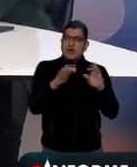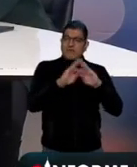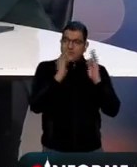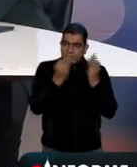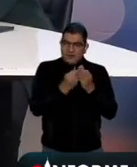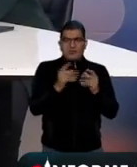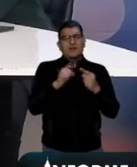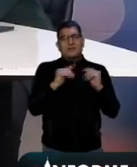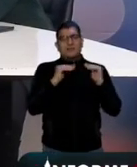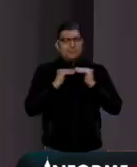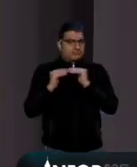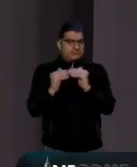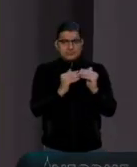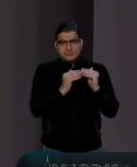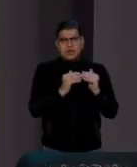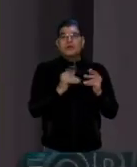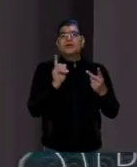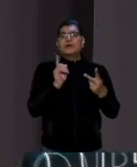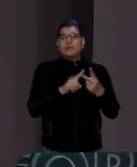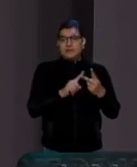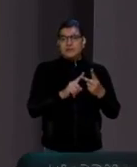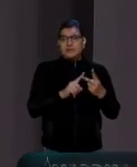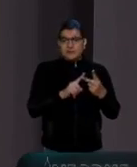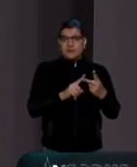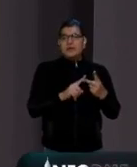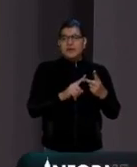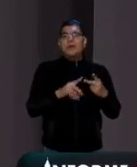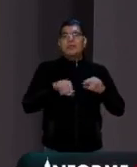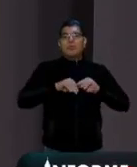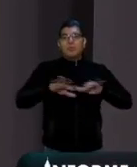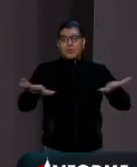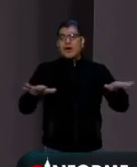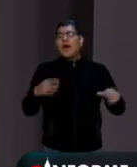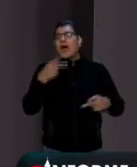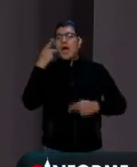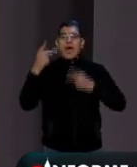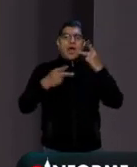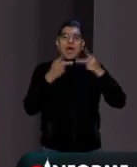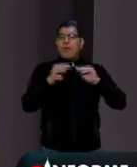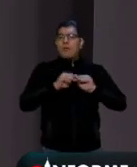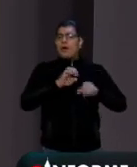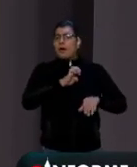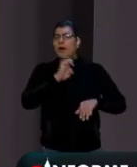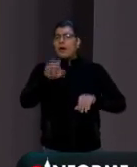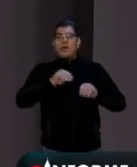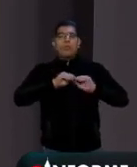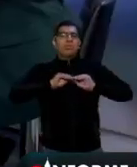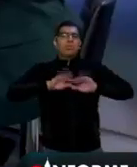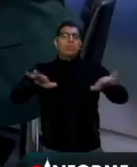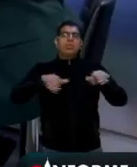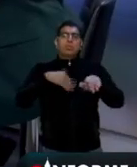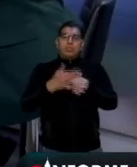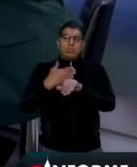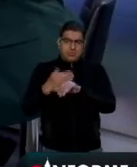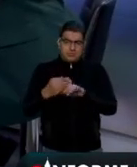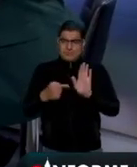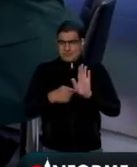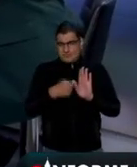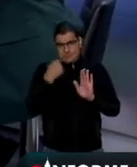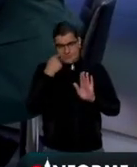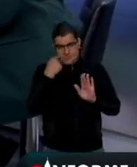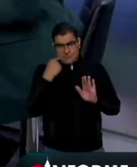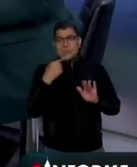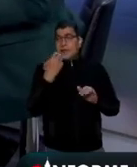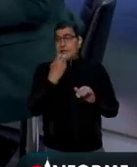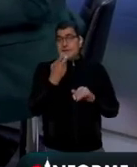democráticos, es la proliferación de discursos de odio, que ya hemos visto y bueno,